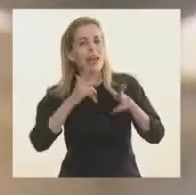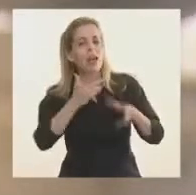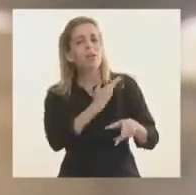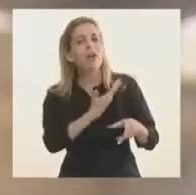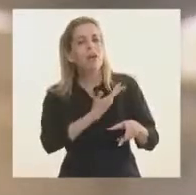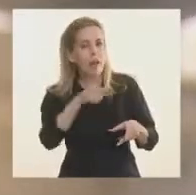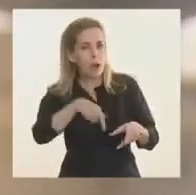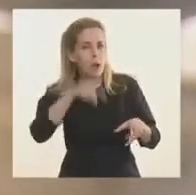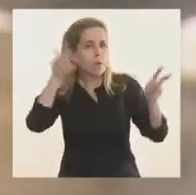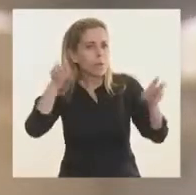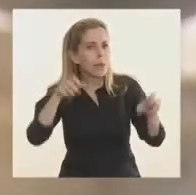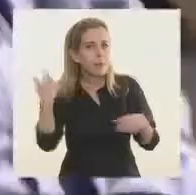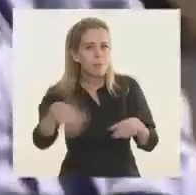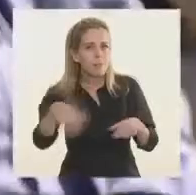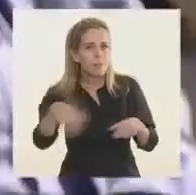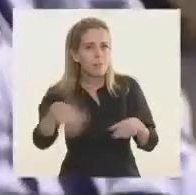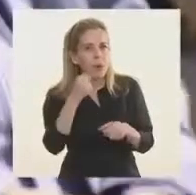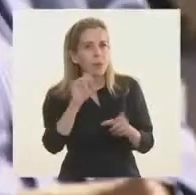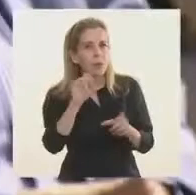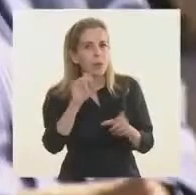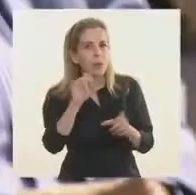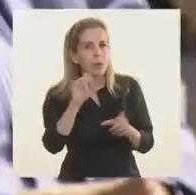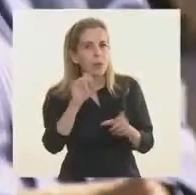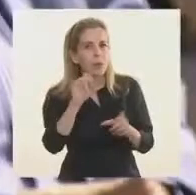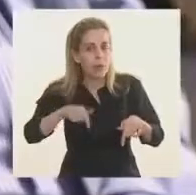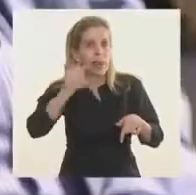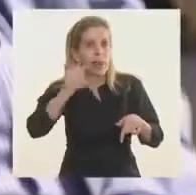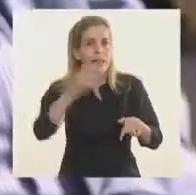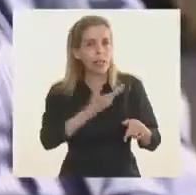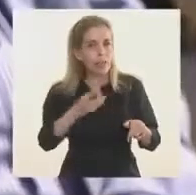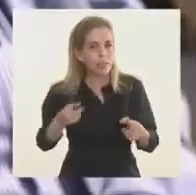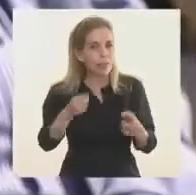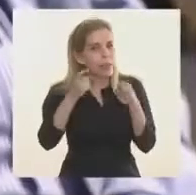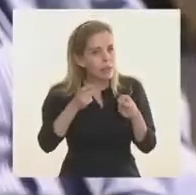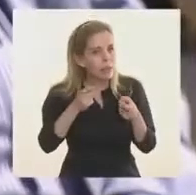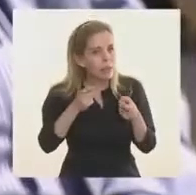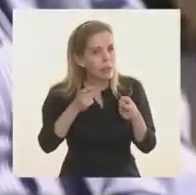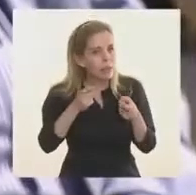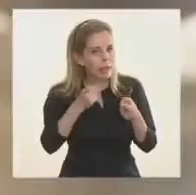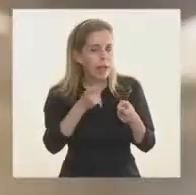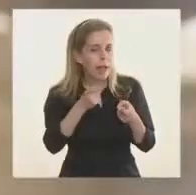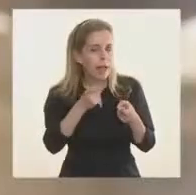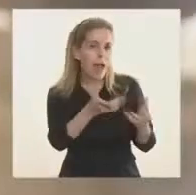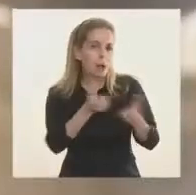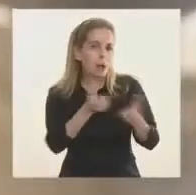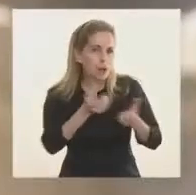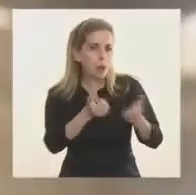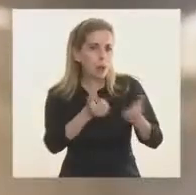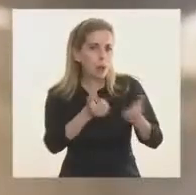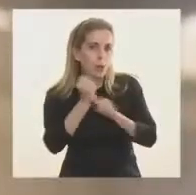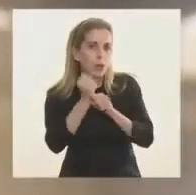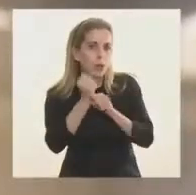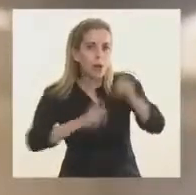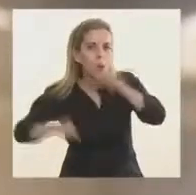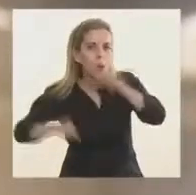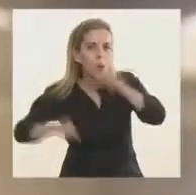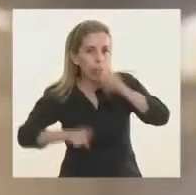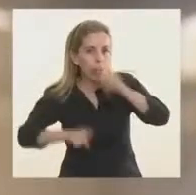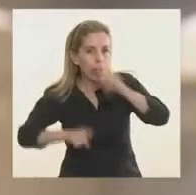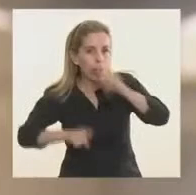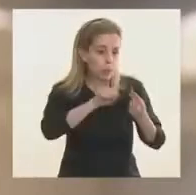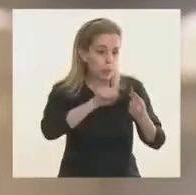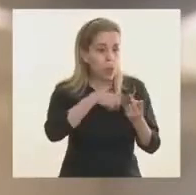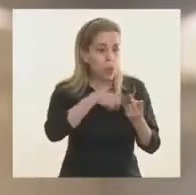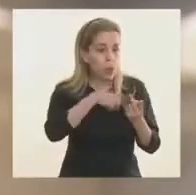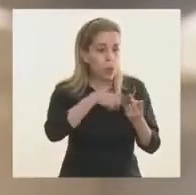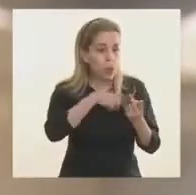nos ocupa, nos preocupa, y sobre el cual sabemos que vamos a seguir necesitando apoyo y tarea común y coordinada. Y el otro tema, que